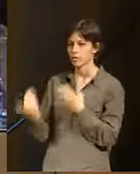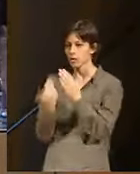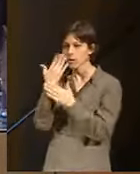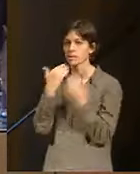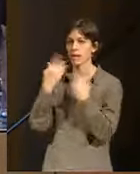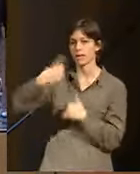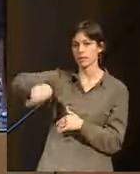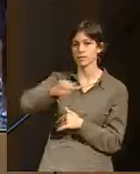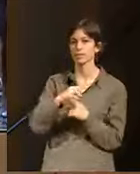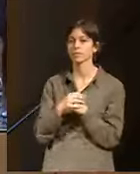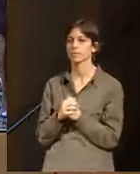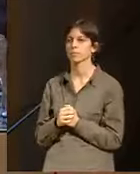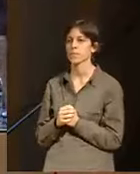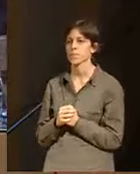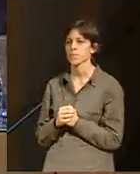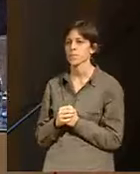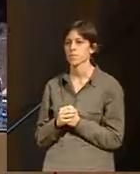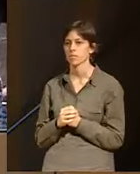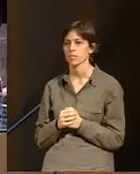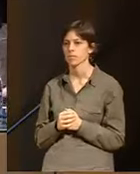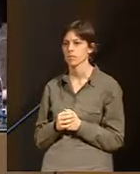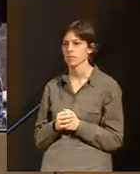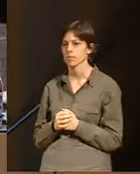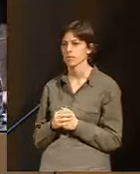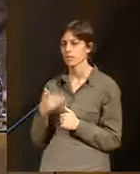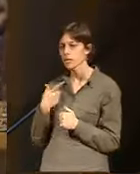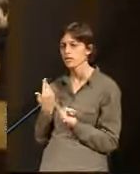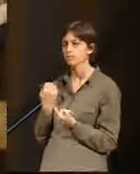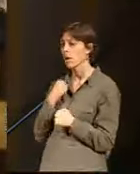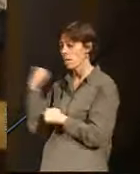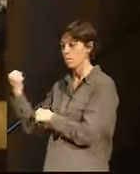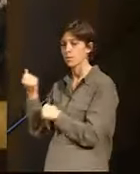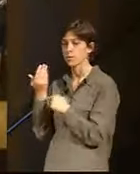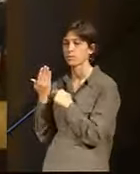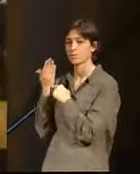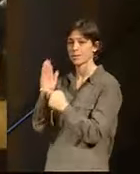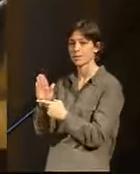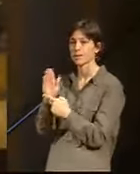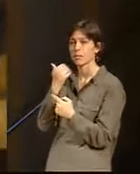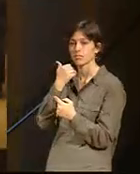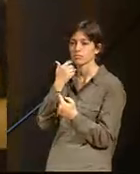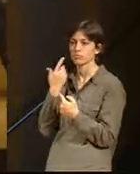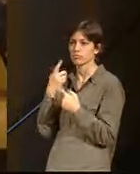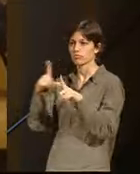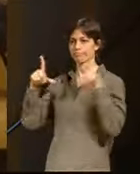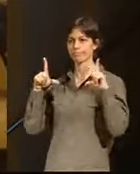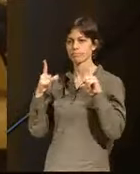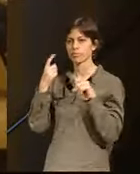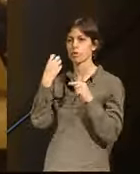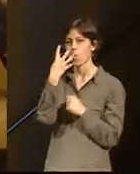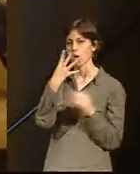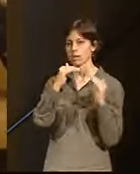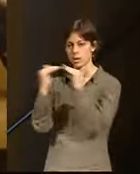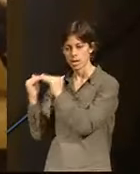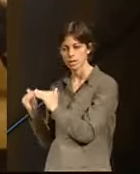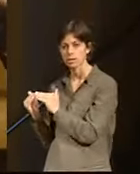gracias a vosotros. Bueno, yo acudo efectivamente en representación de Cuatro Casas. La verdad es que este año, otros años